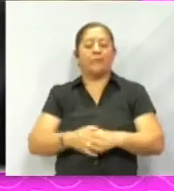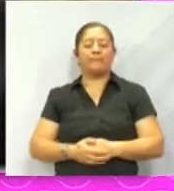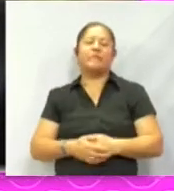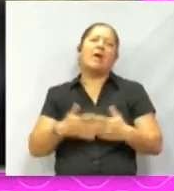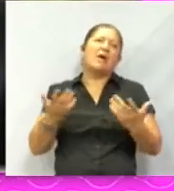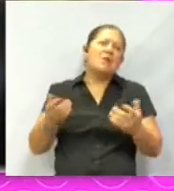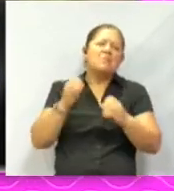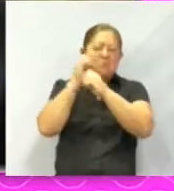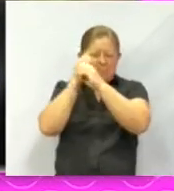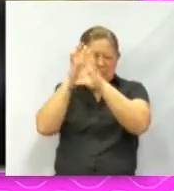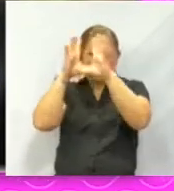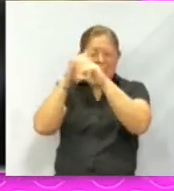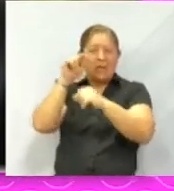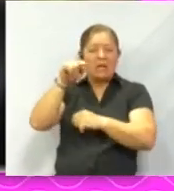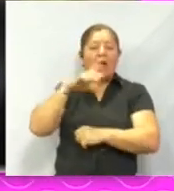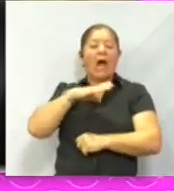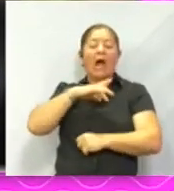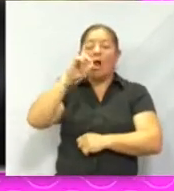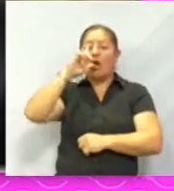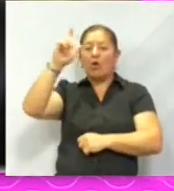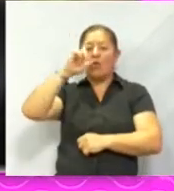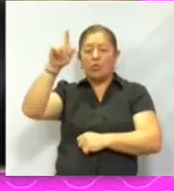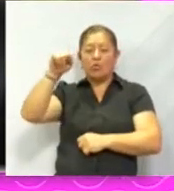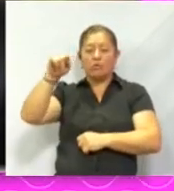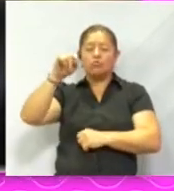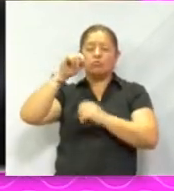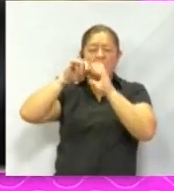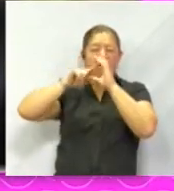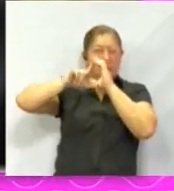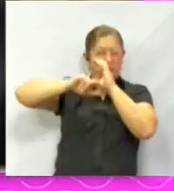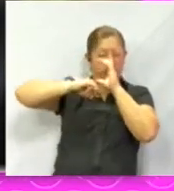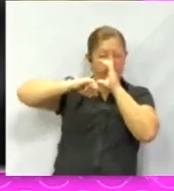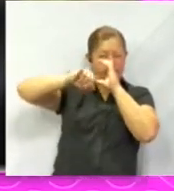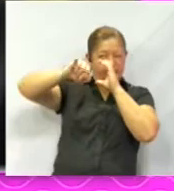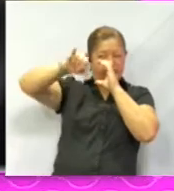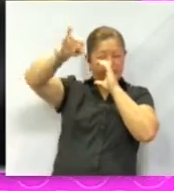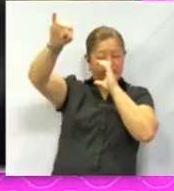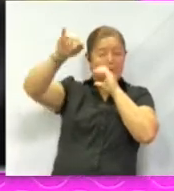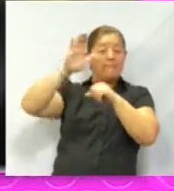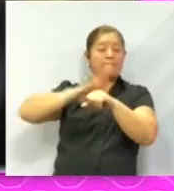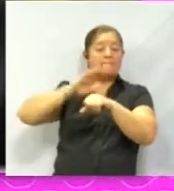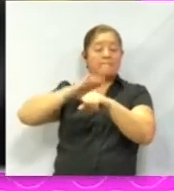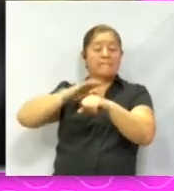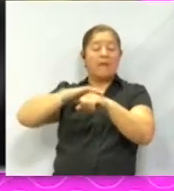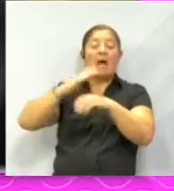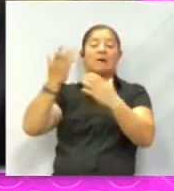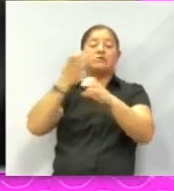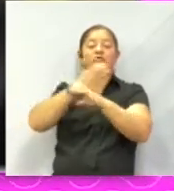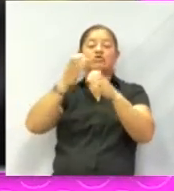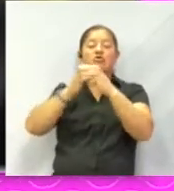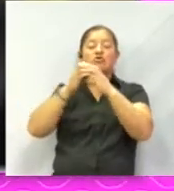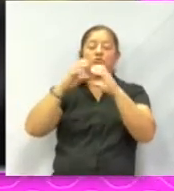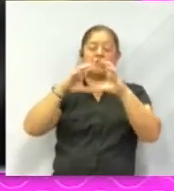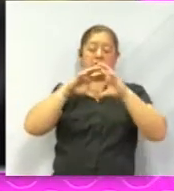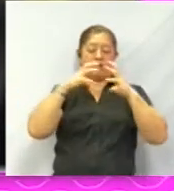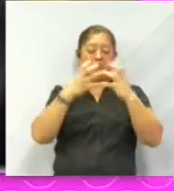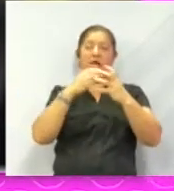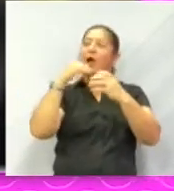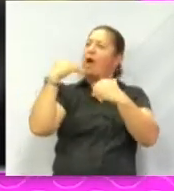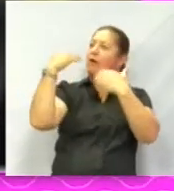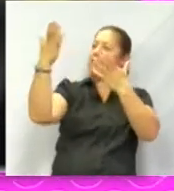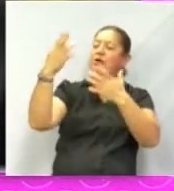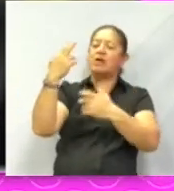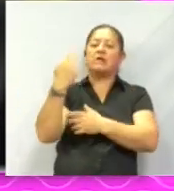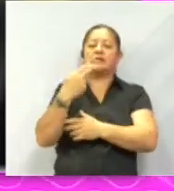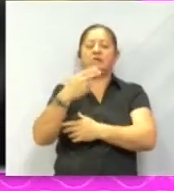básicamente un colector de luz de objetos distantes, en particular de los objetos fuera de la atmósfera que llamamos objetos celestes.